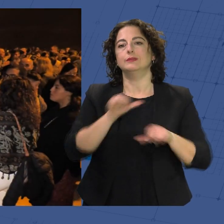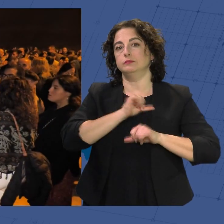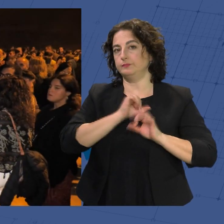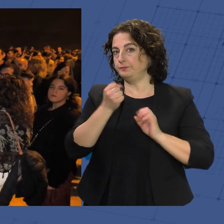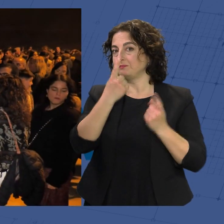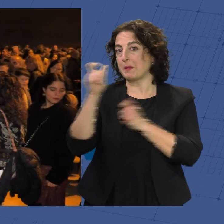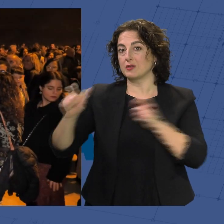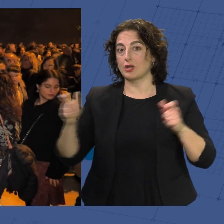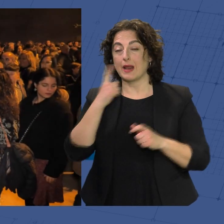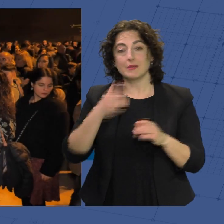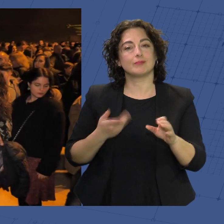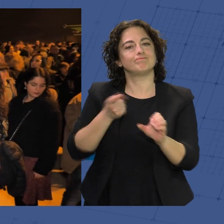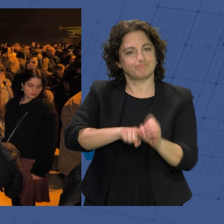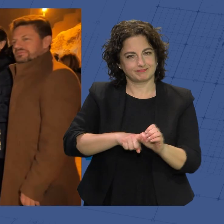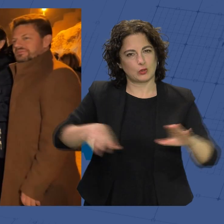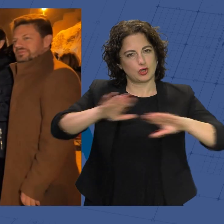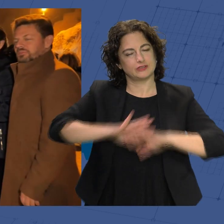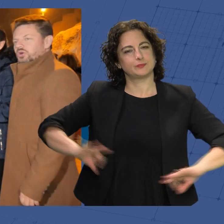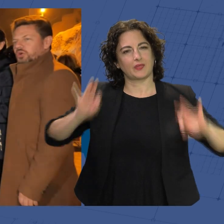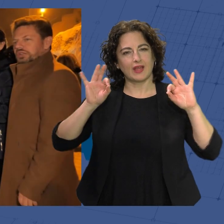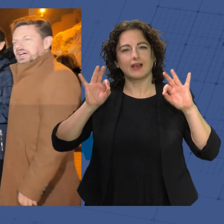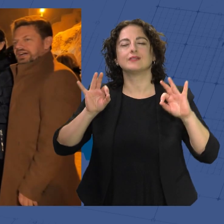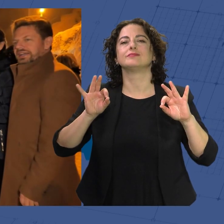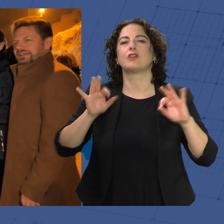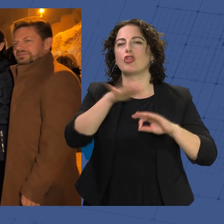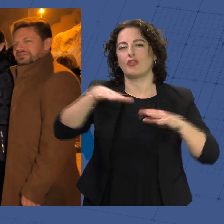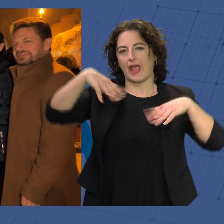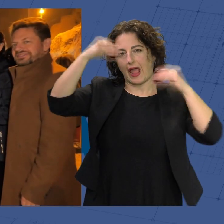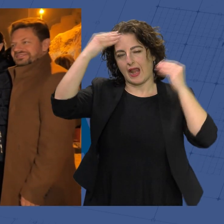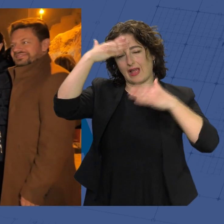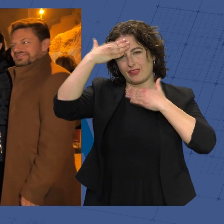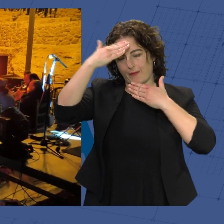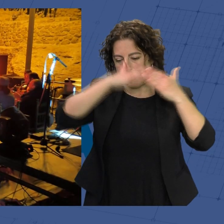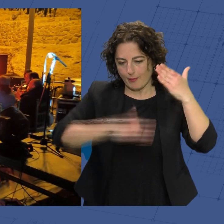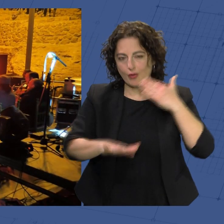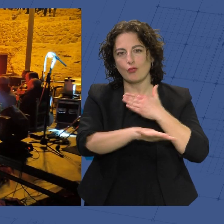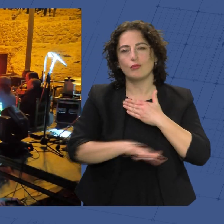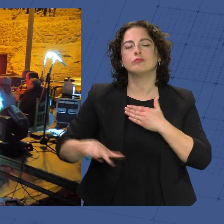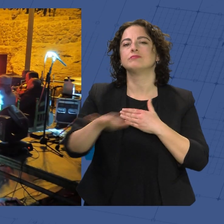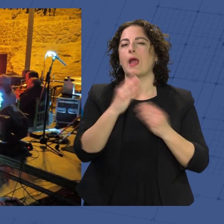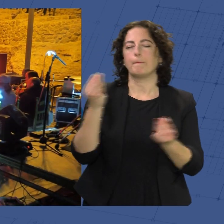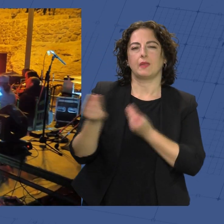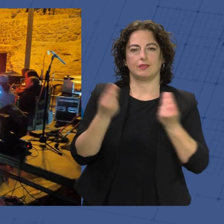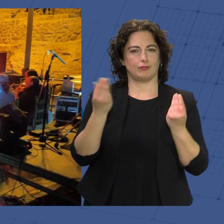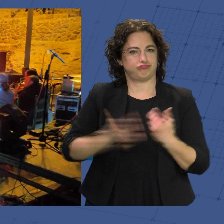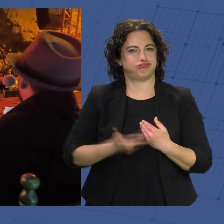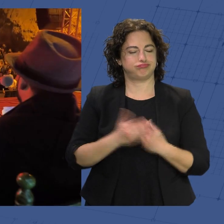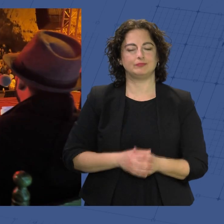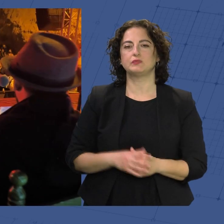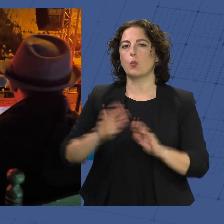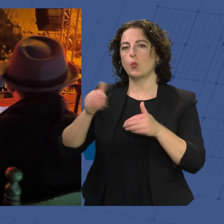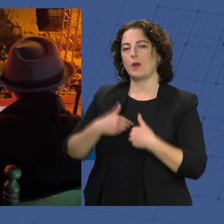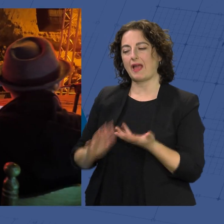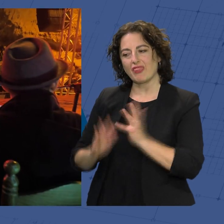de almerienses se sumen a esta noche tan especial, a los pies de la Alcazaba y disfruten de un ambiente único. Volverán las candelas,